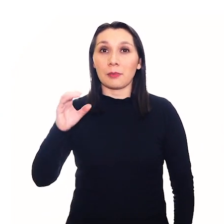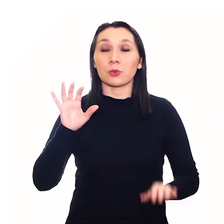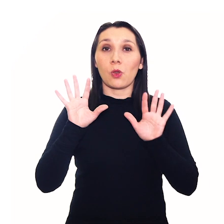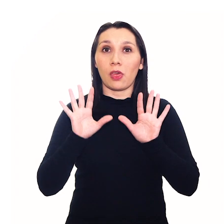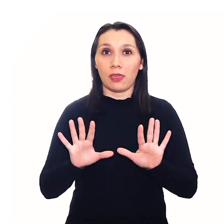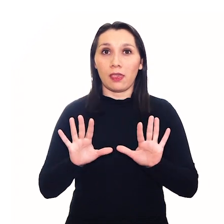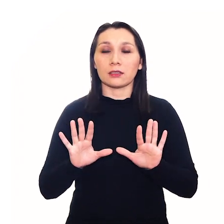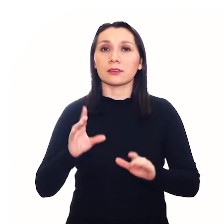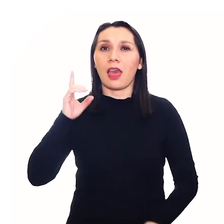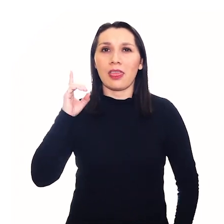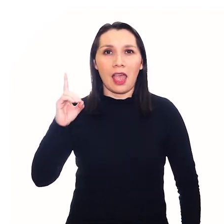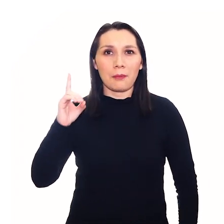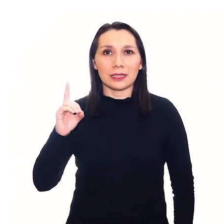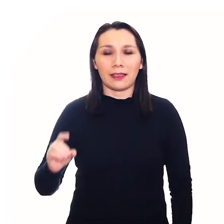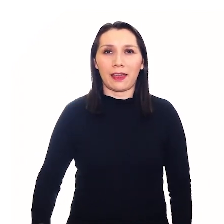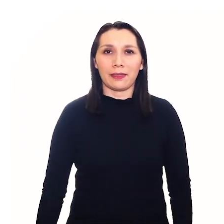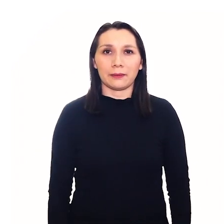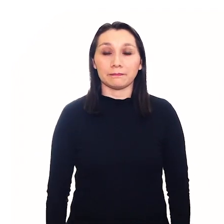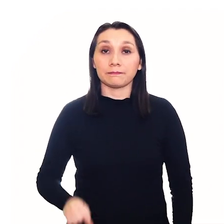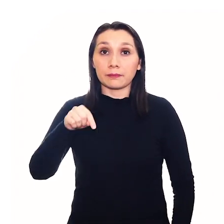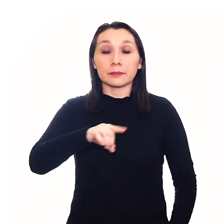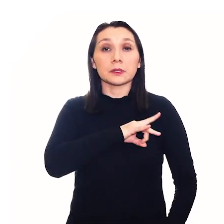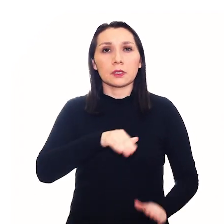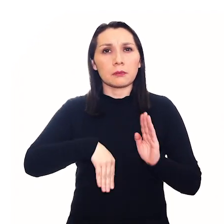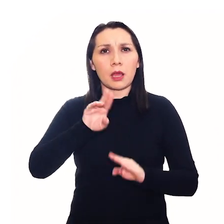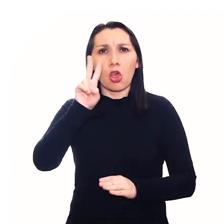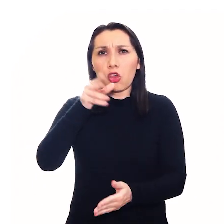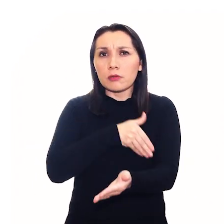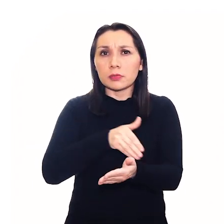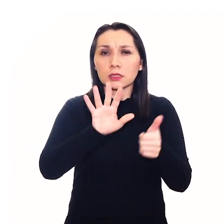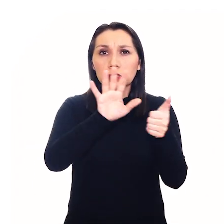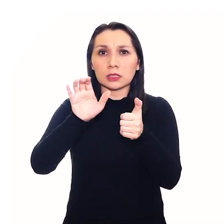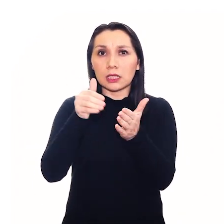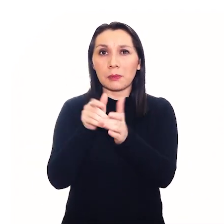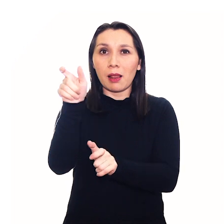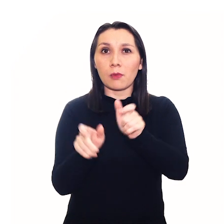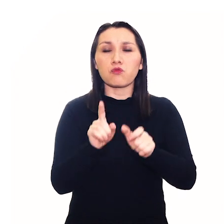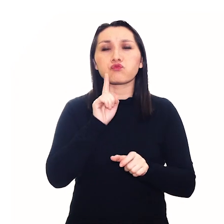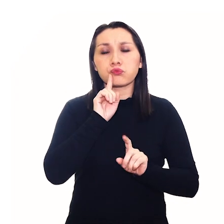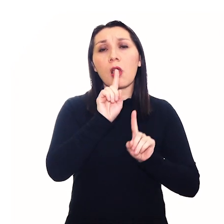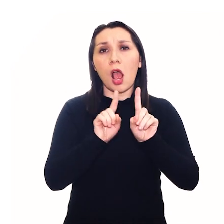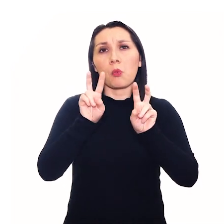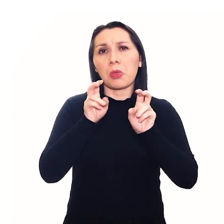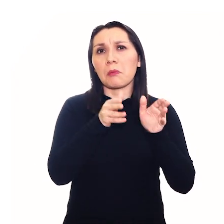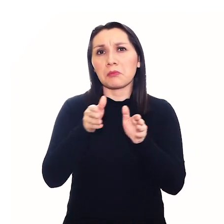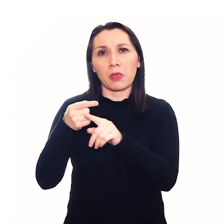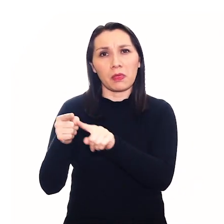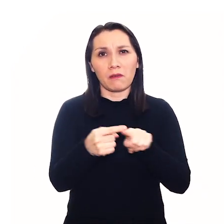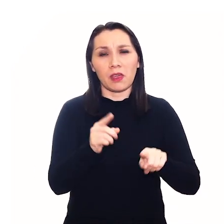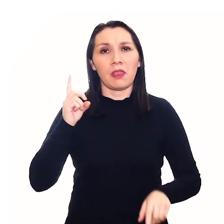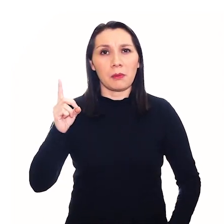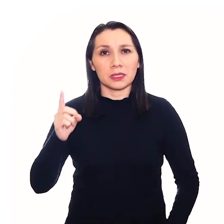Capítulo 10. Discapacidad. En Chile, más de 2.600.000 personas tienen algún tipo de